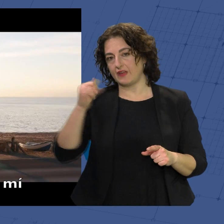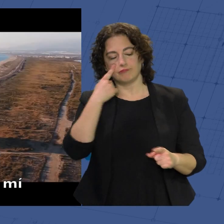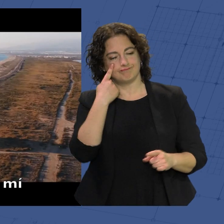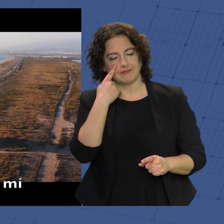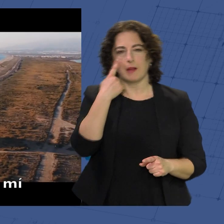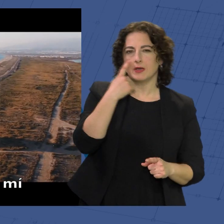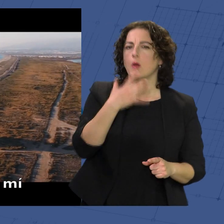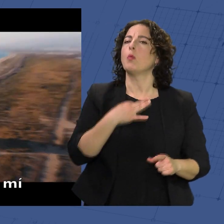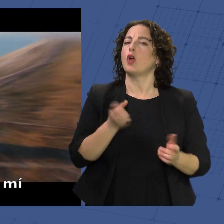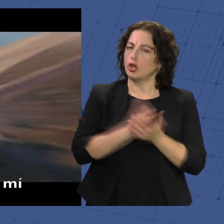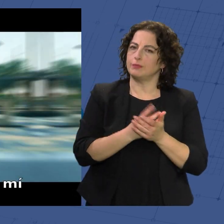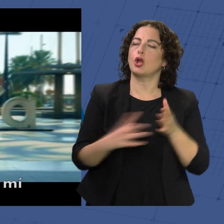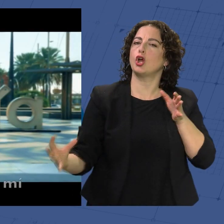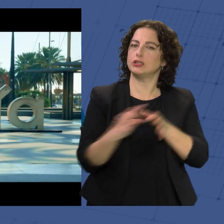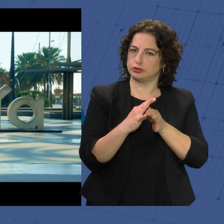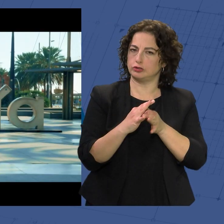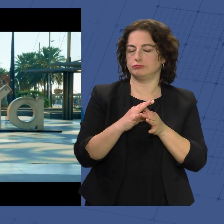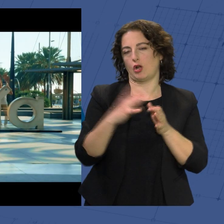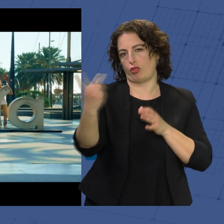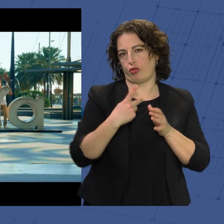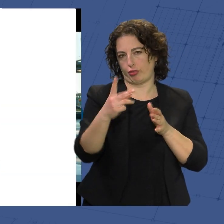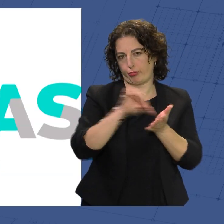establecer una nueva conexión entre ambas ciudades.